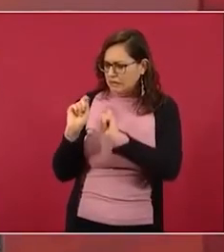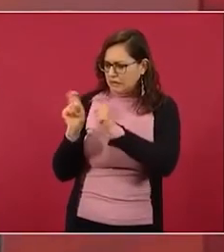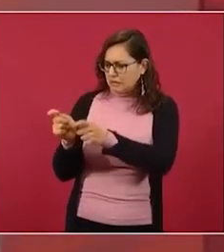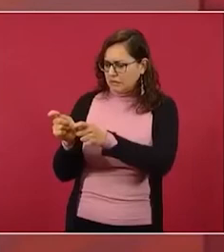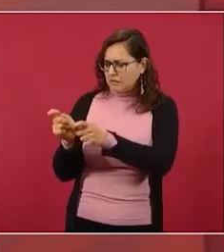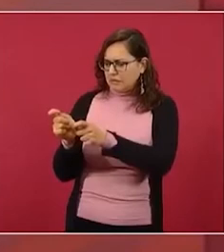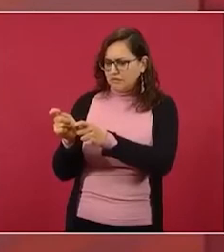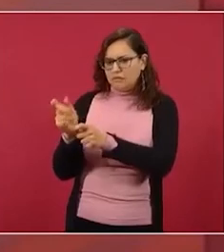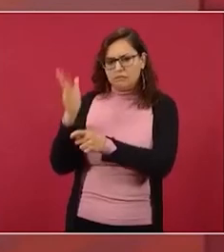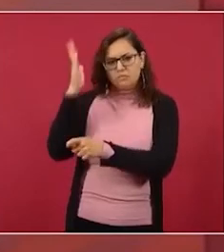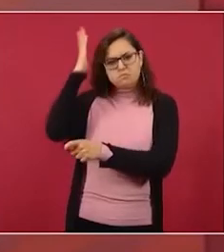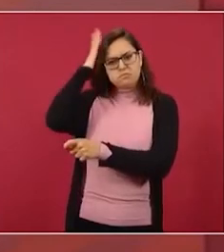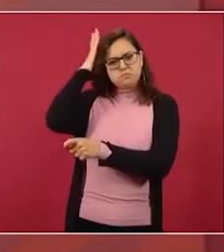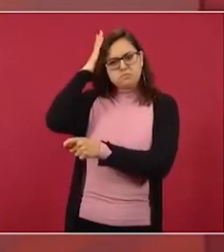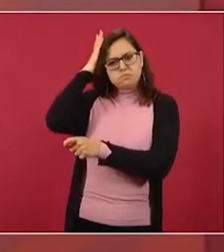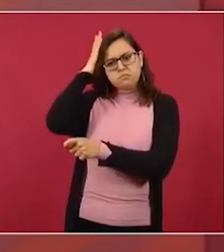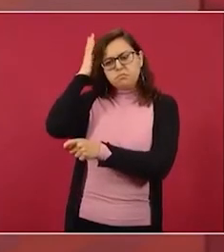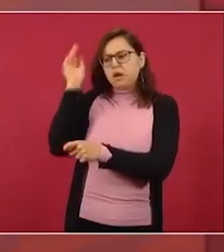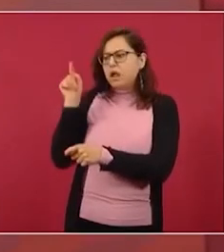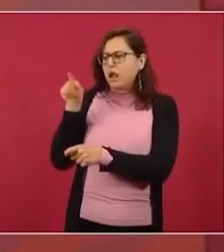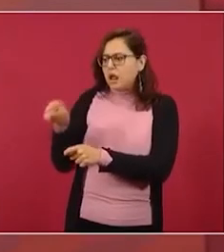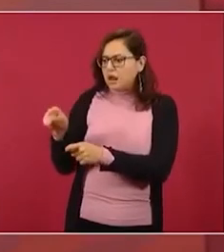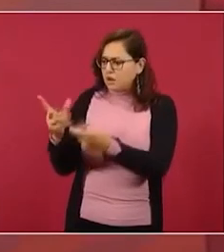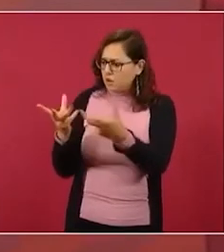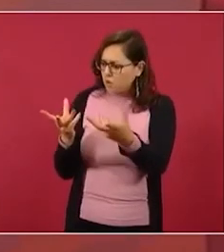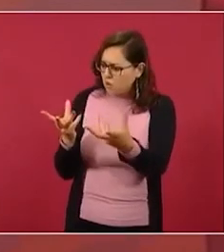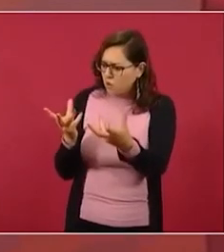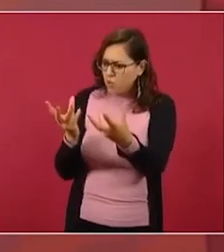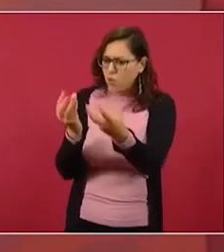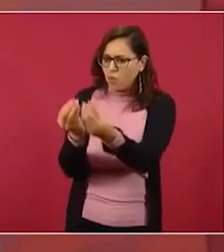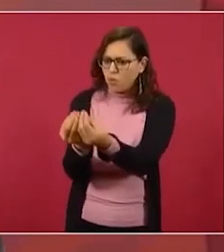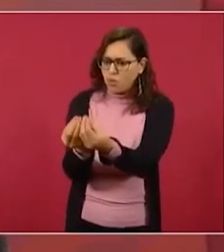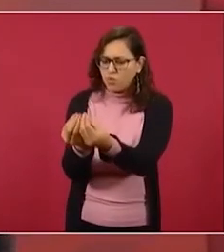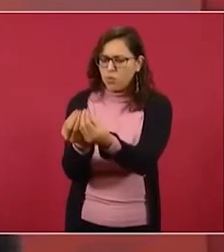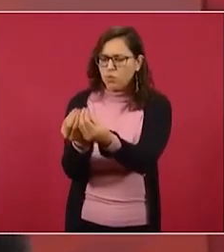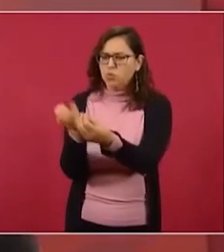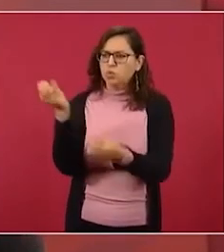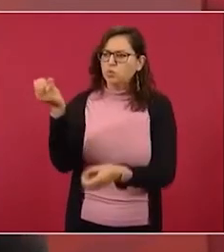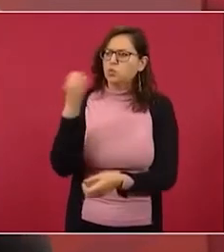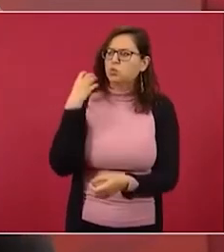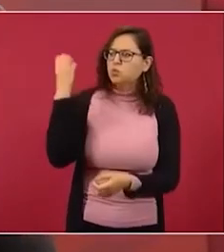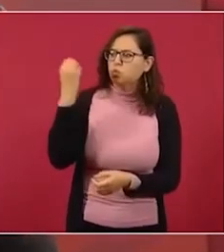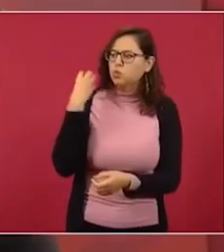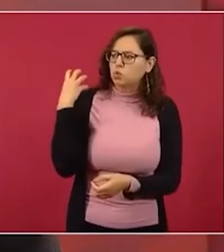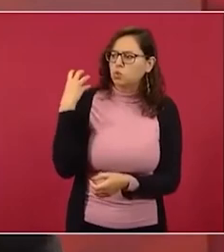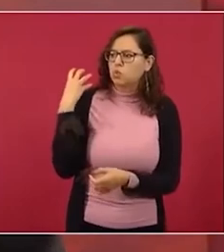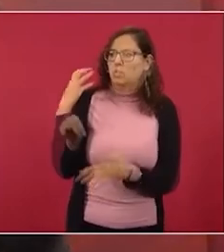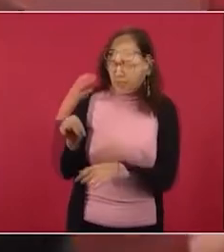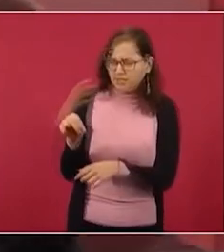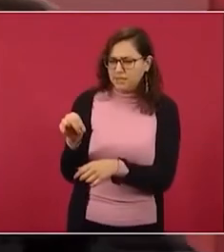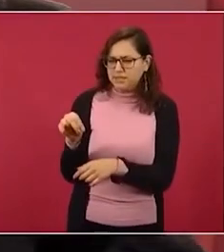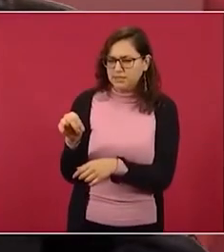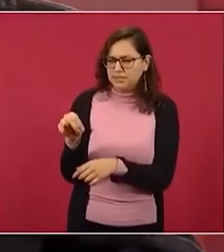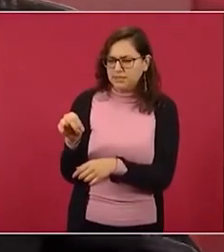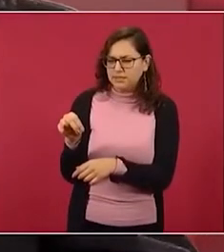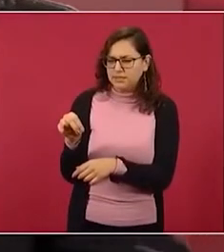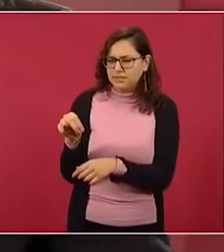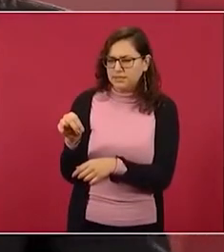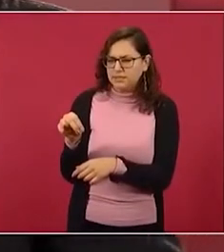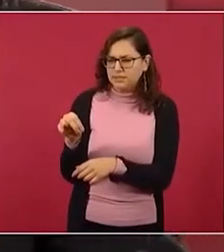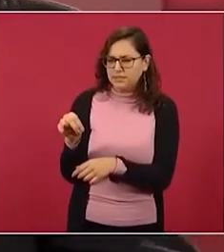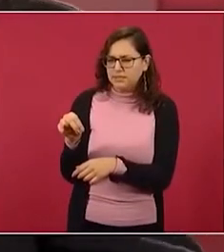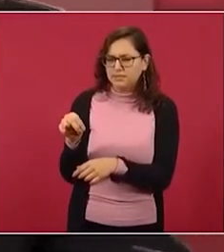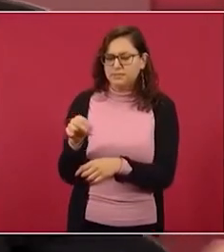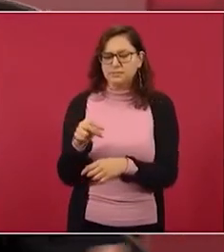encabezando el Congreso la convención del